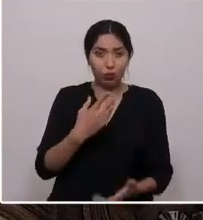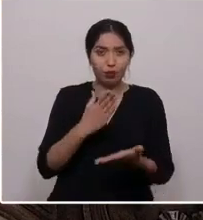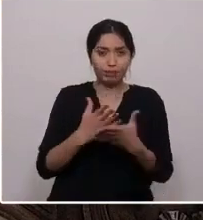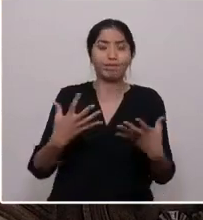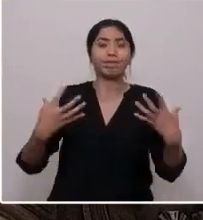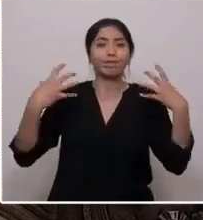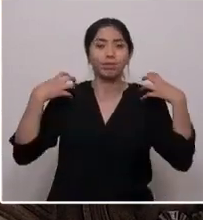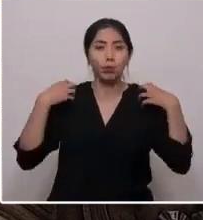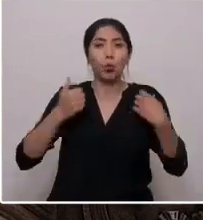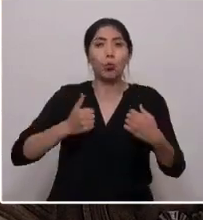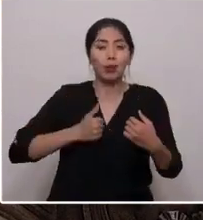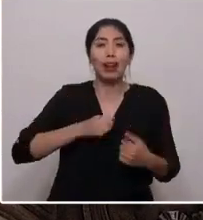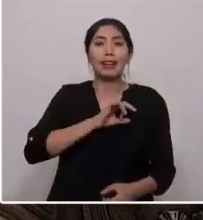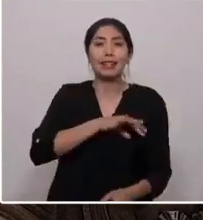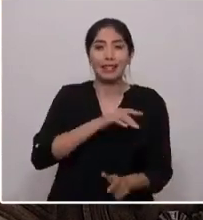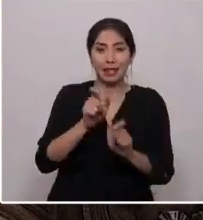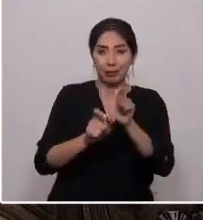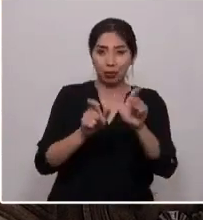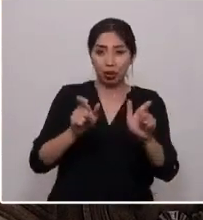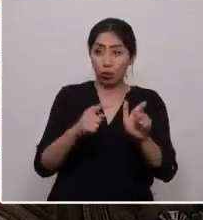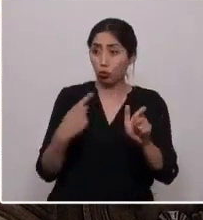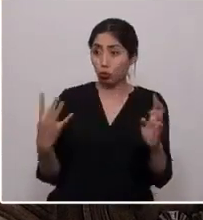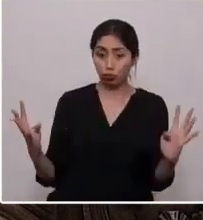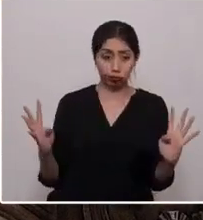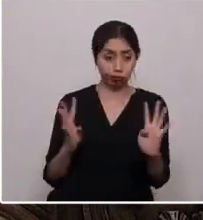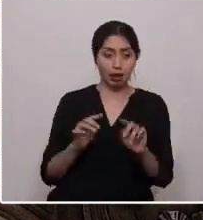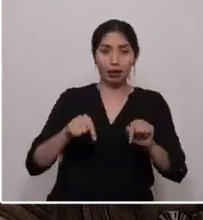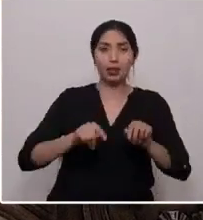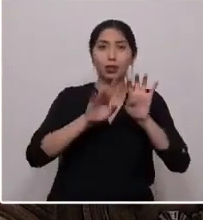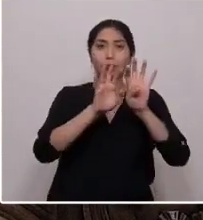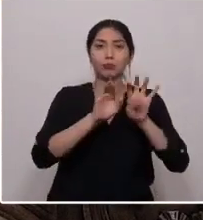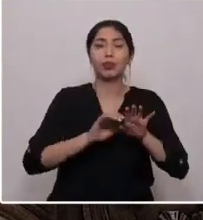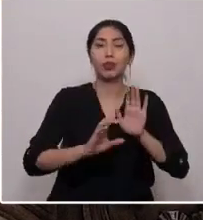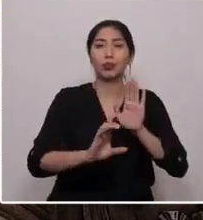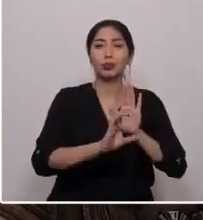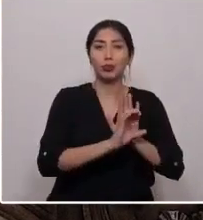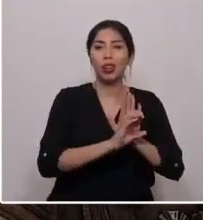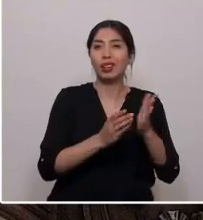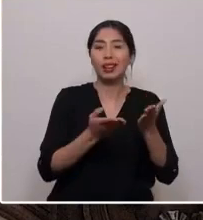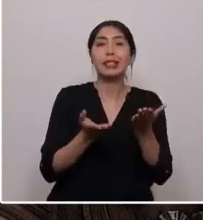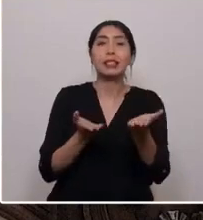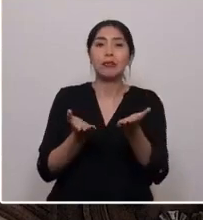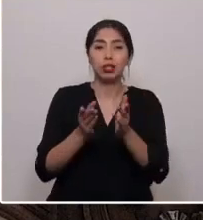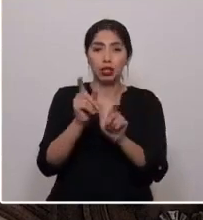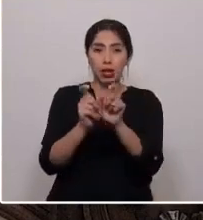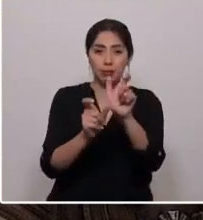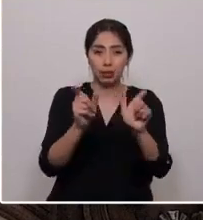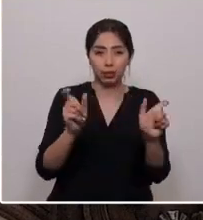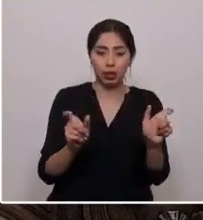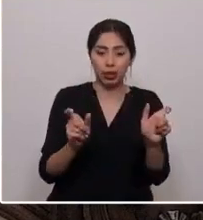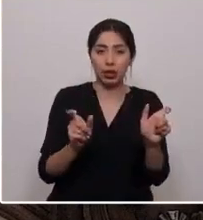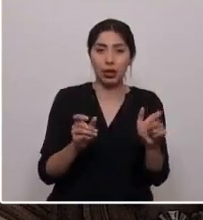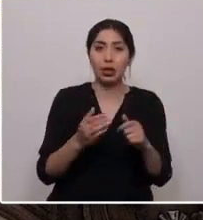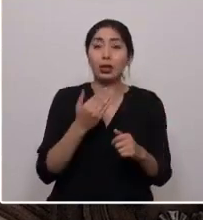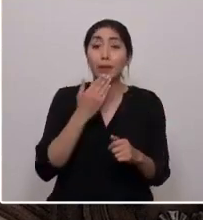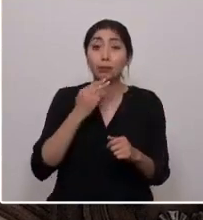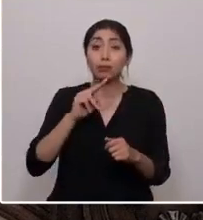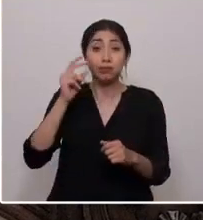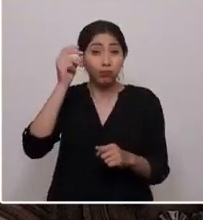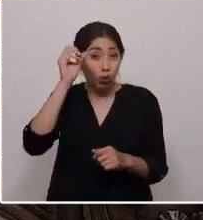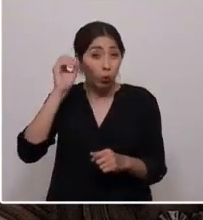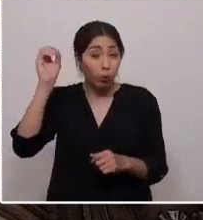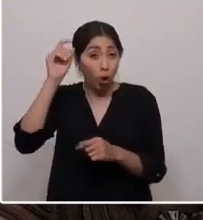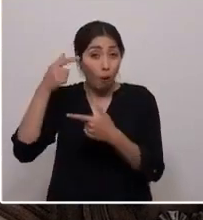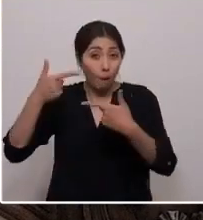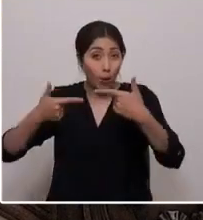reunidos aquí para plantear una Constitución al servicio de las personas, y que las mezquindades políticas atentan directamente contra el bien